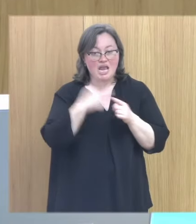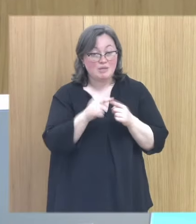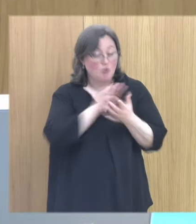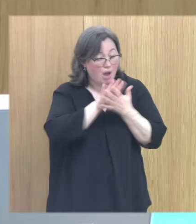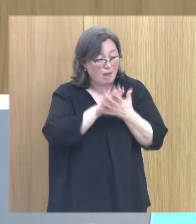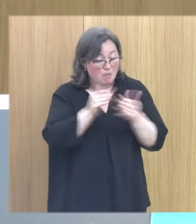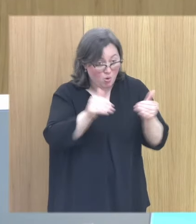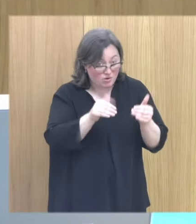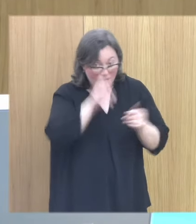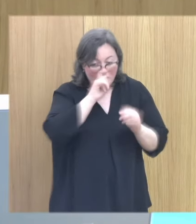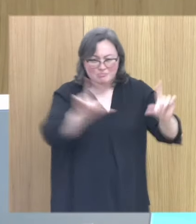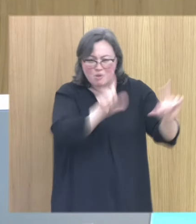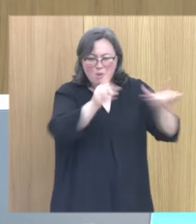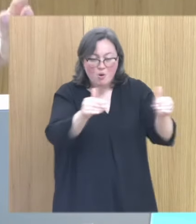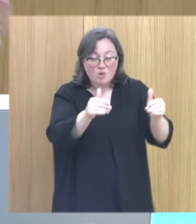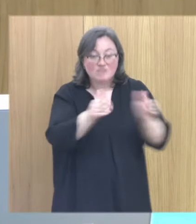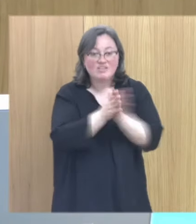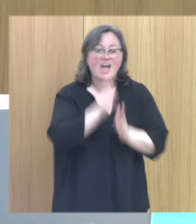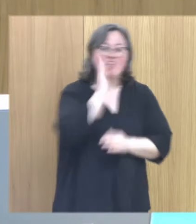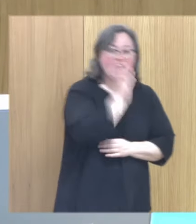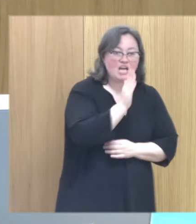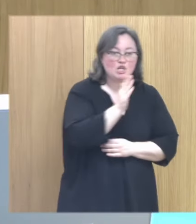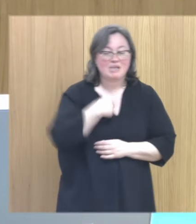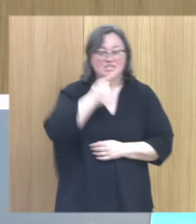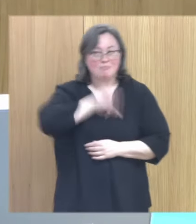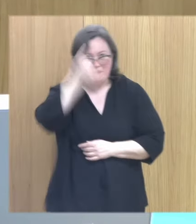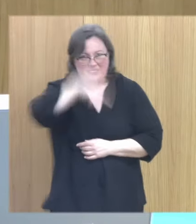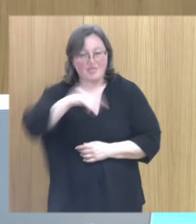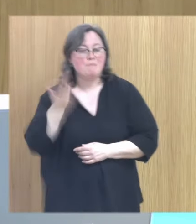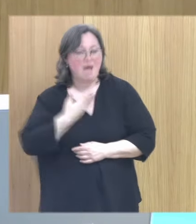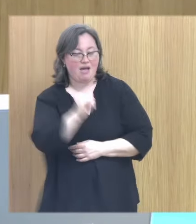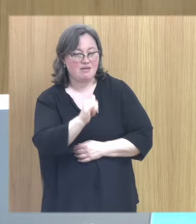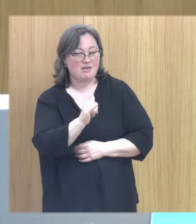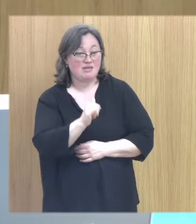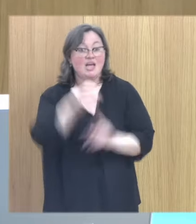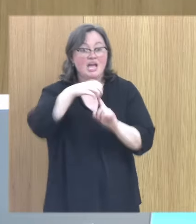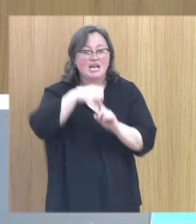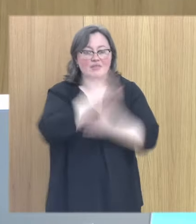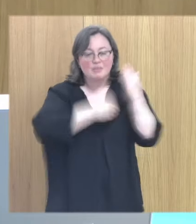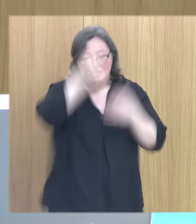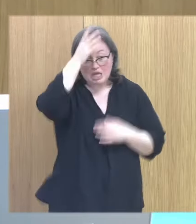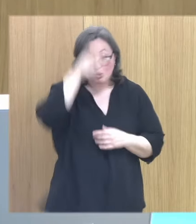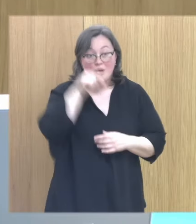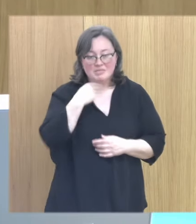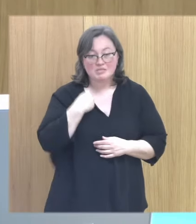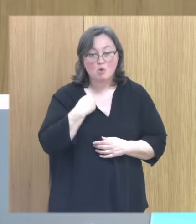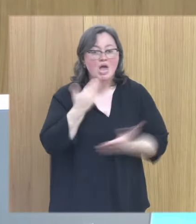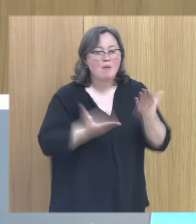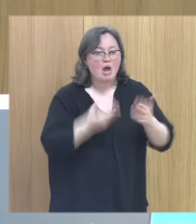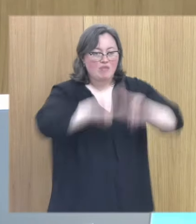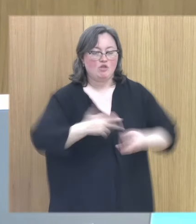principio en la primera transparencia de no es lo mismo el daño que la consciencia del daño la clave en discapacidad intelectual es evaluar el daño